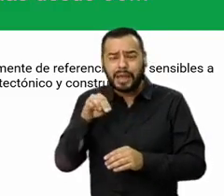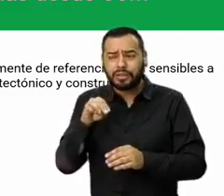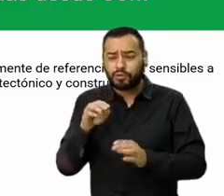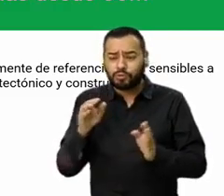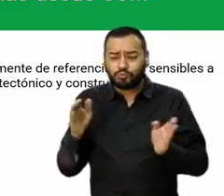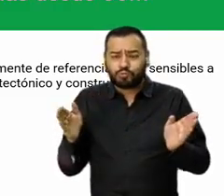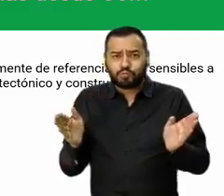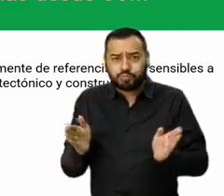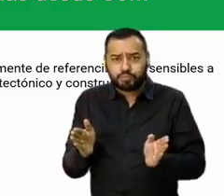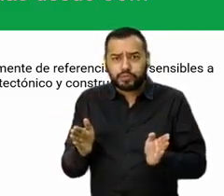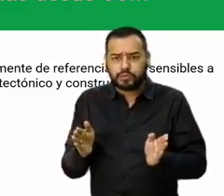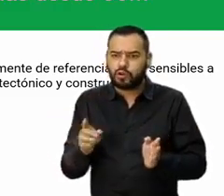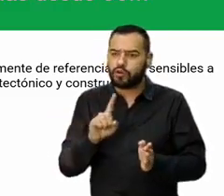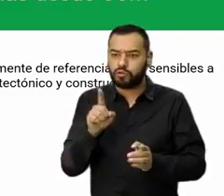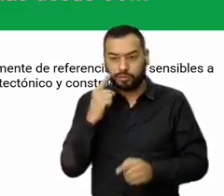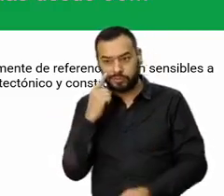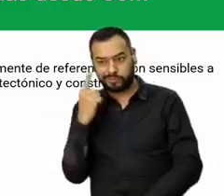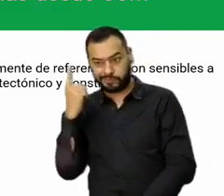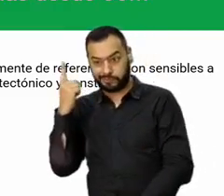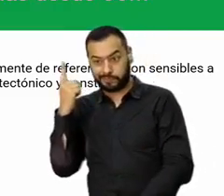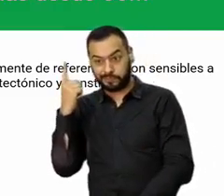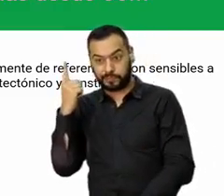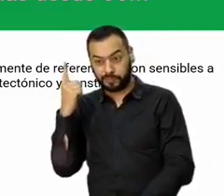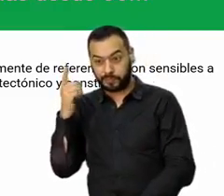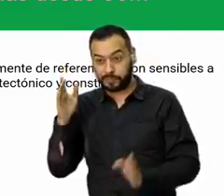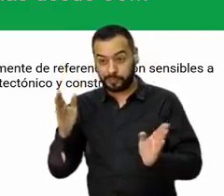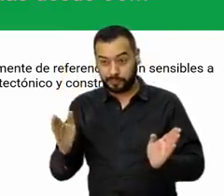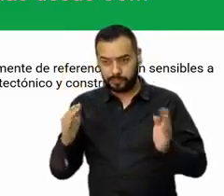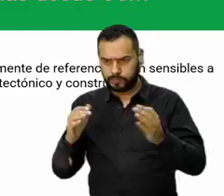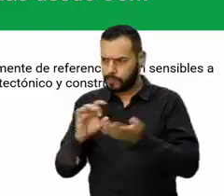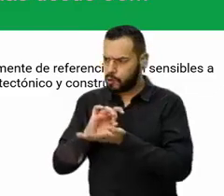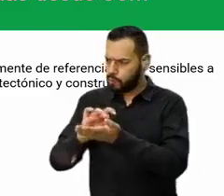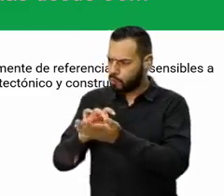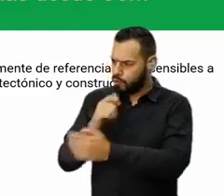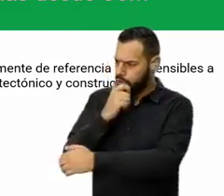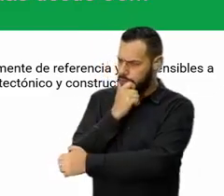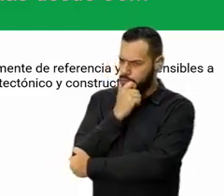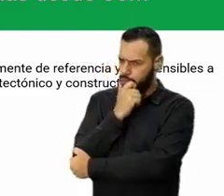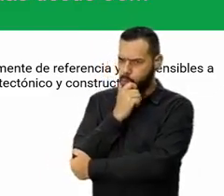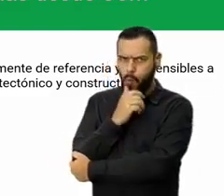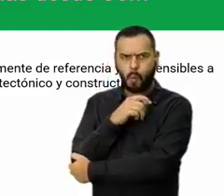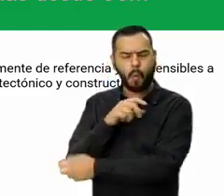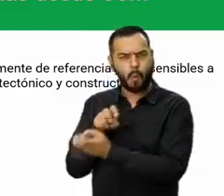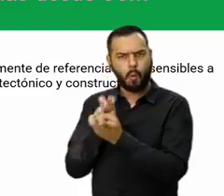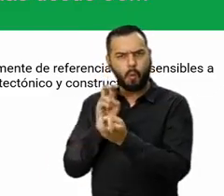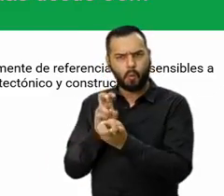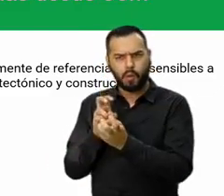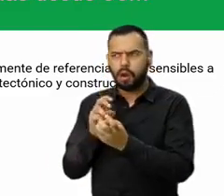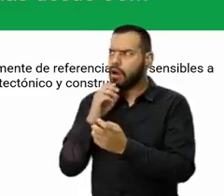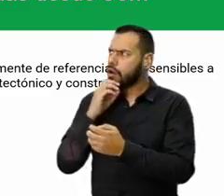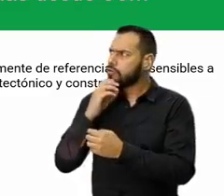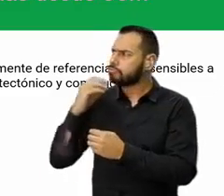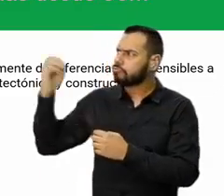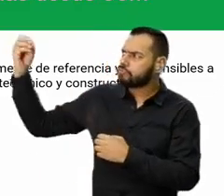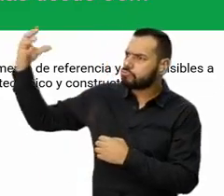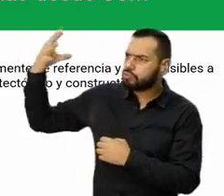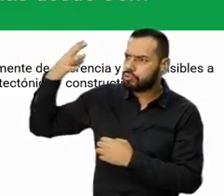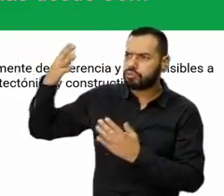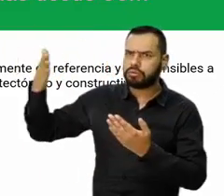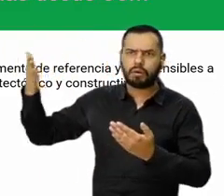No, mira, tienes los dos espacios. Cuando vas y visitas el modelo, te quedas aterrado. Con bastante ventilación,